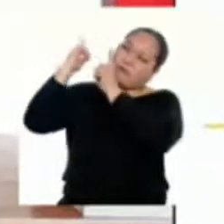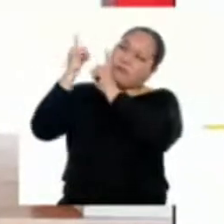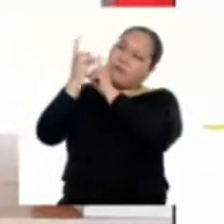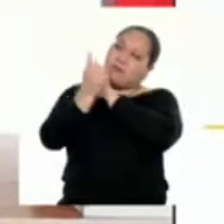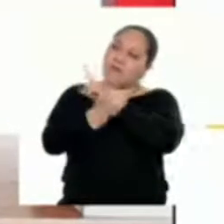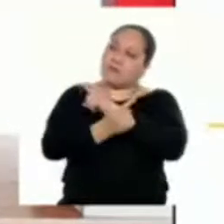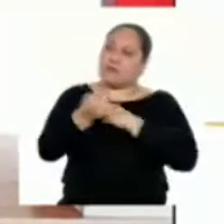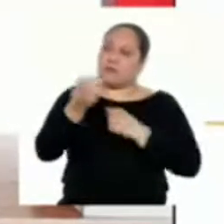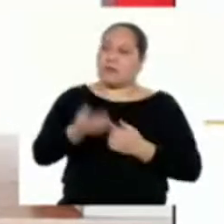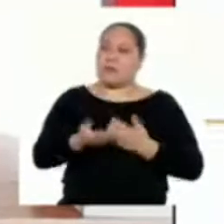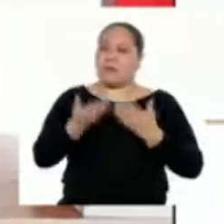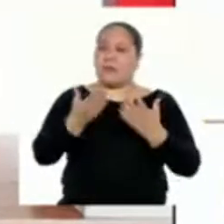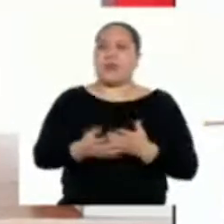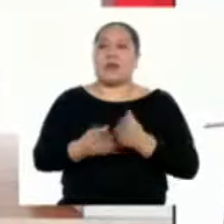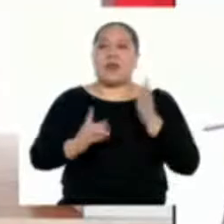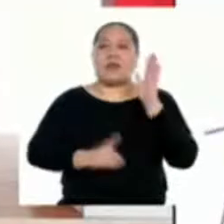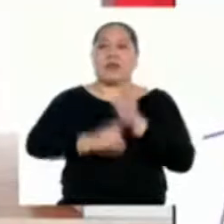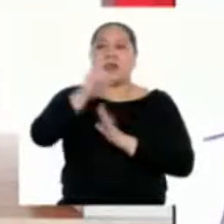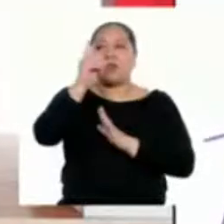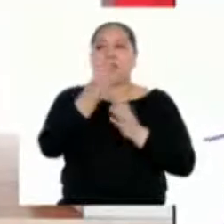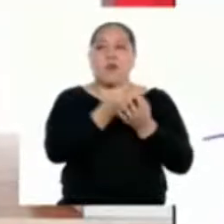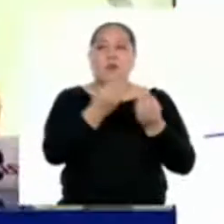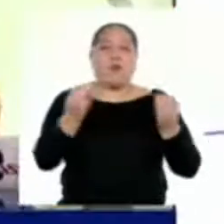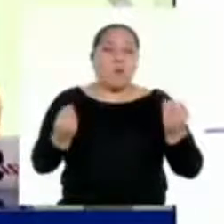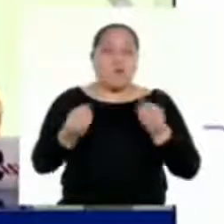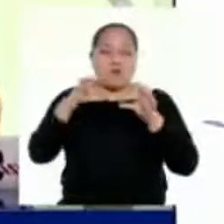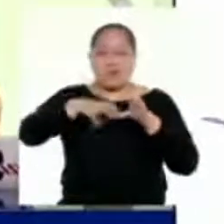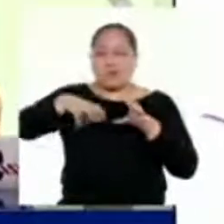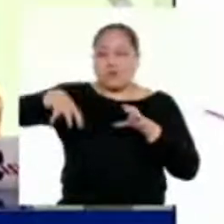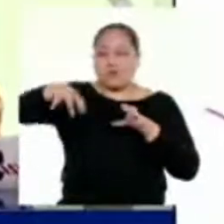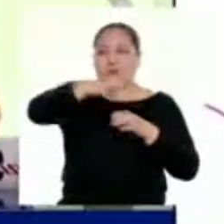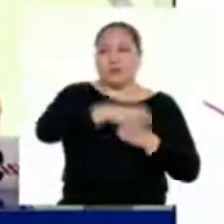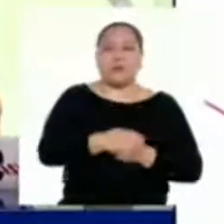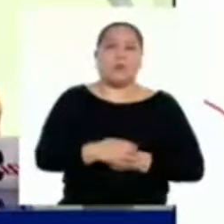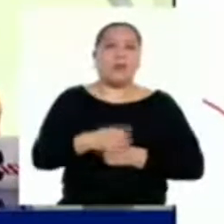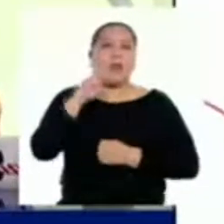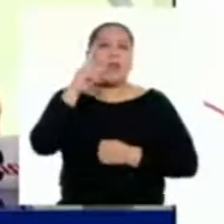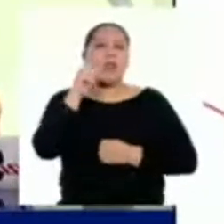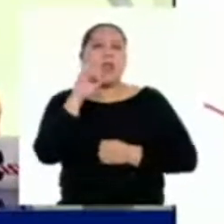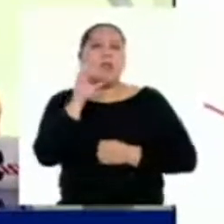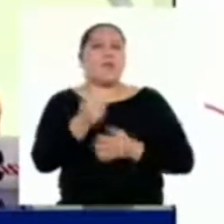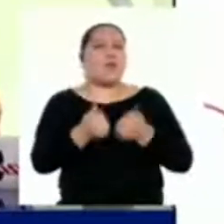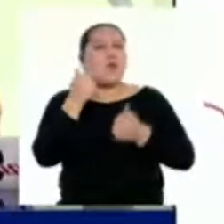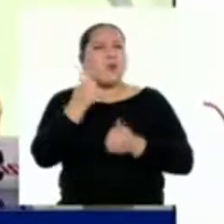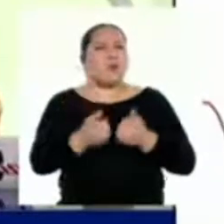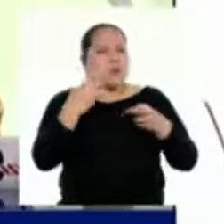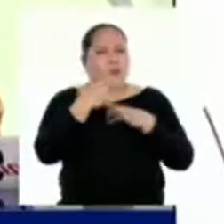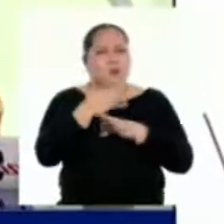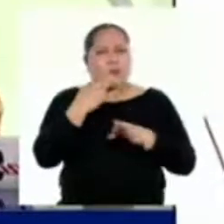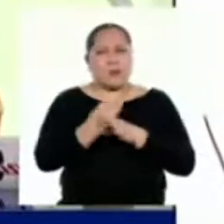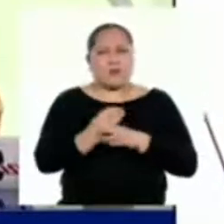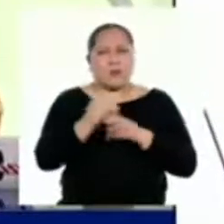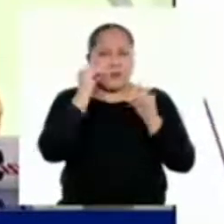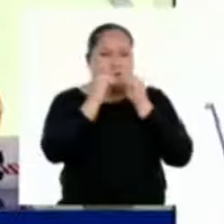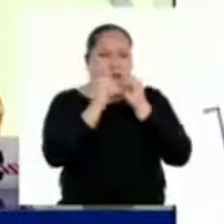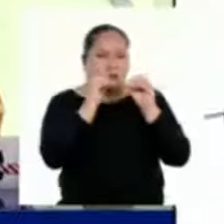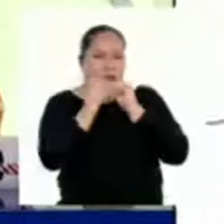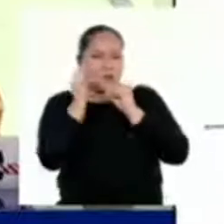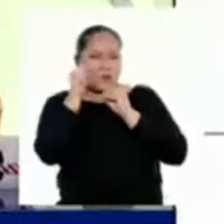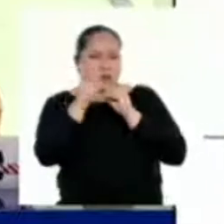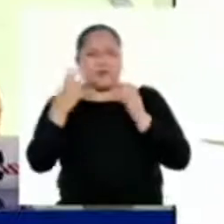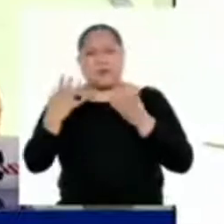como resultado el desarrollo de muchas especies. David, ¿qué medidas podemos tomar en el día a día para lograr esa